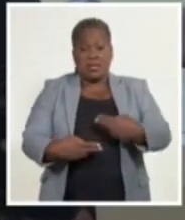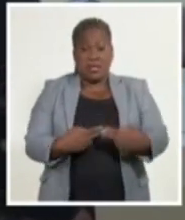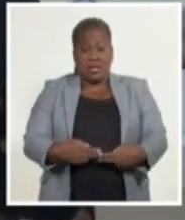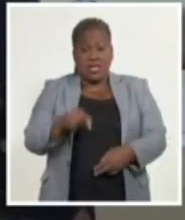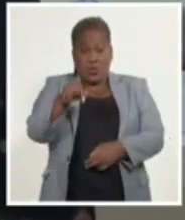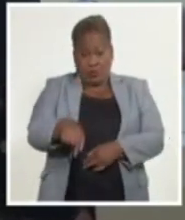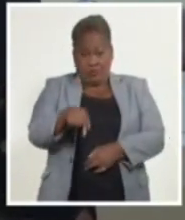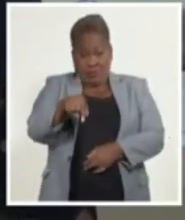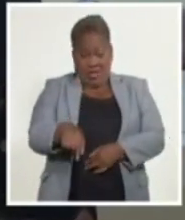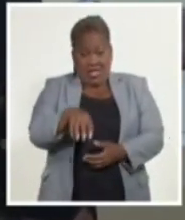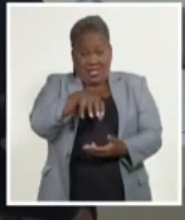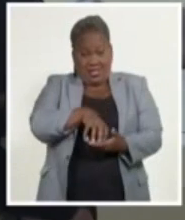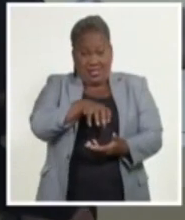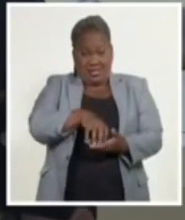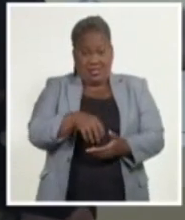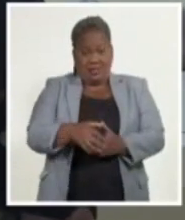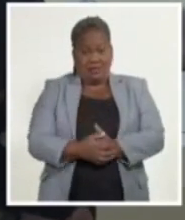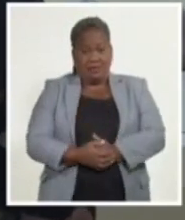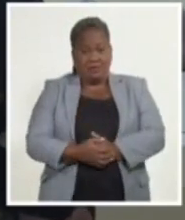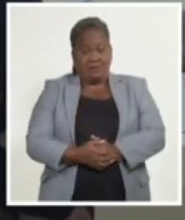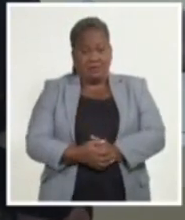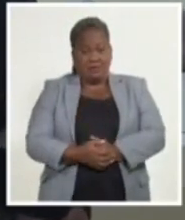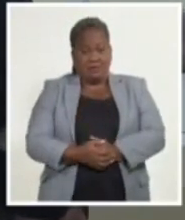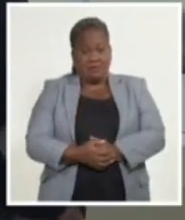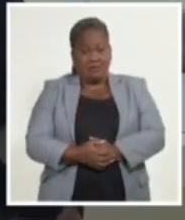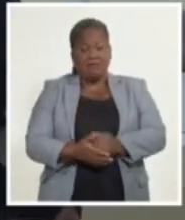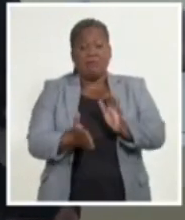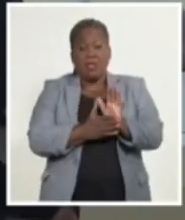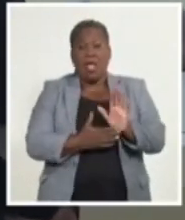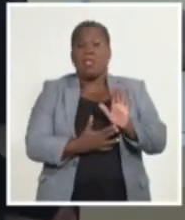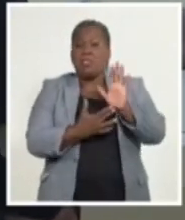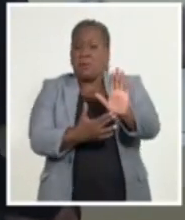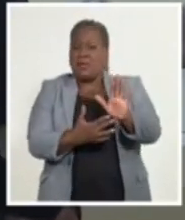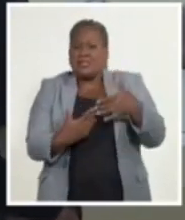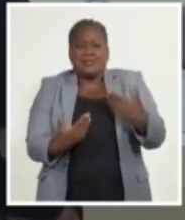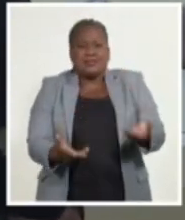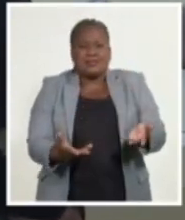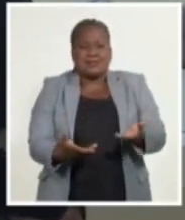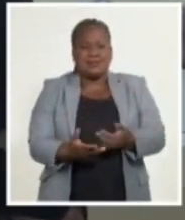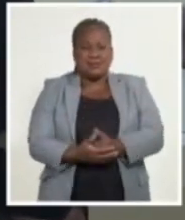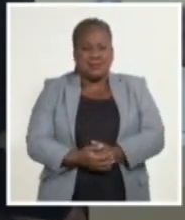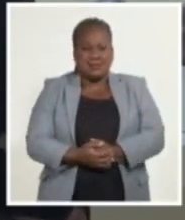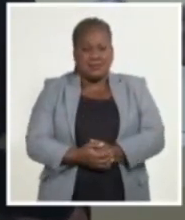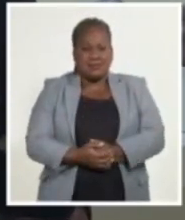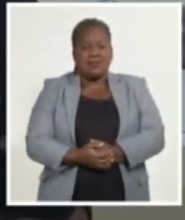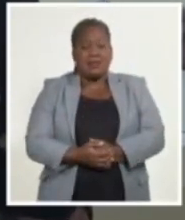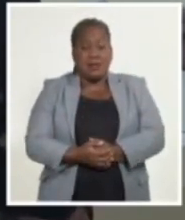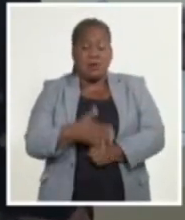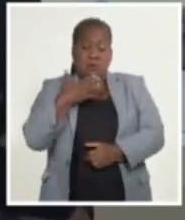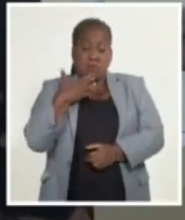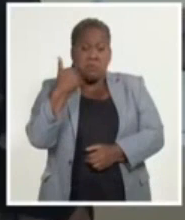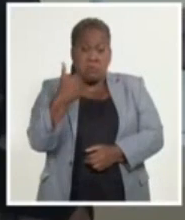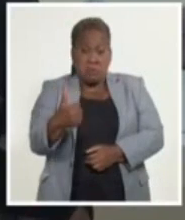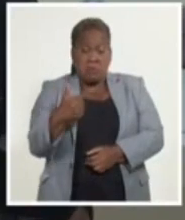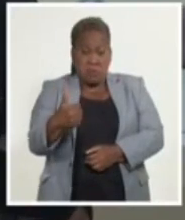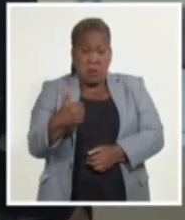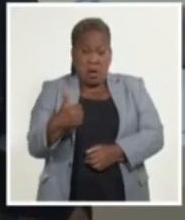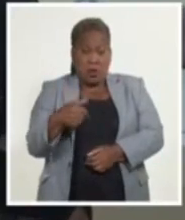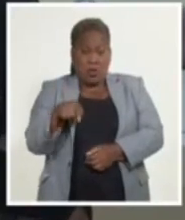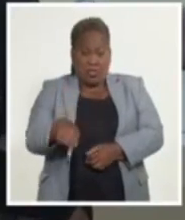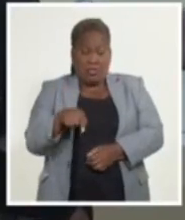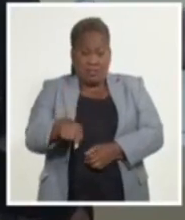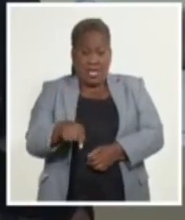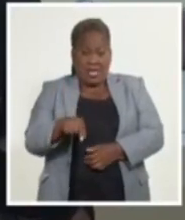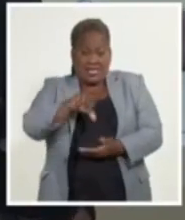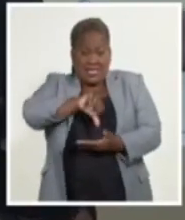esta institución. Esto demuestra claramente la idoneidad de esta casa